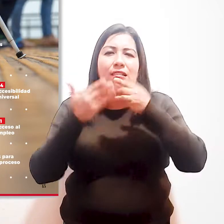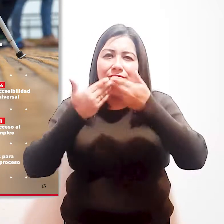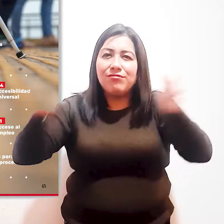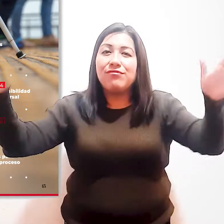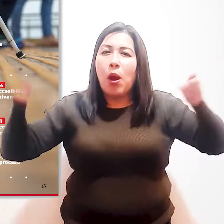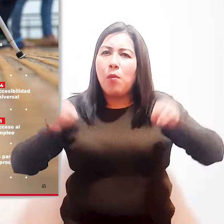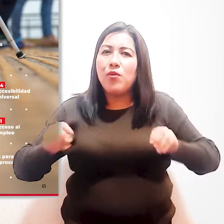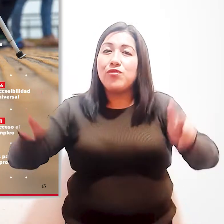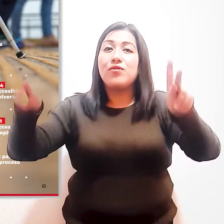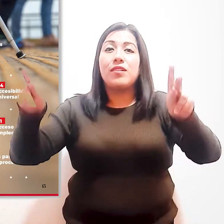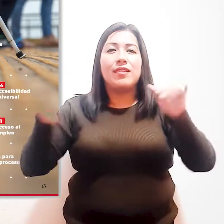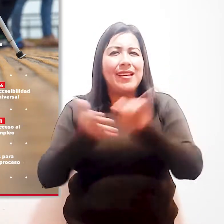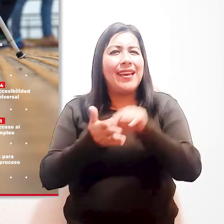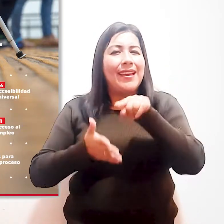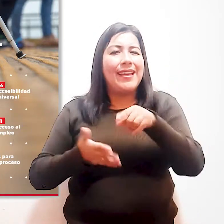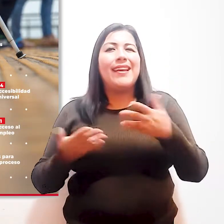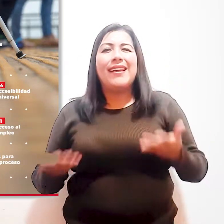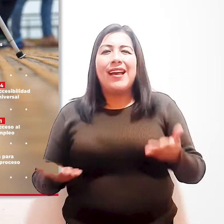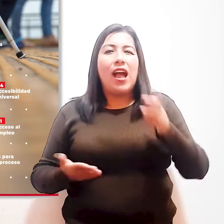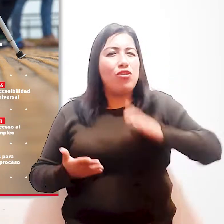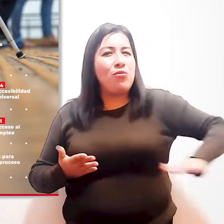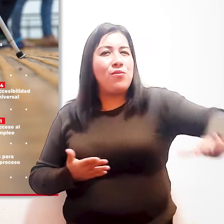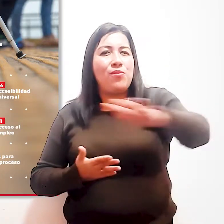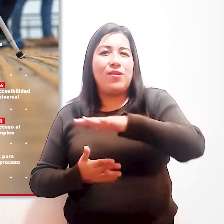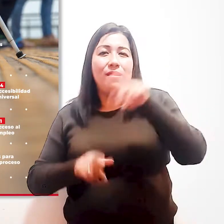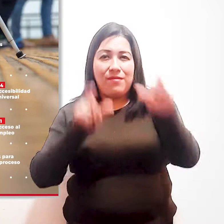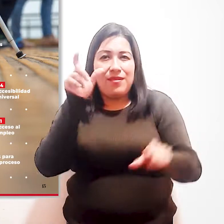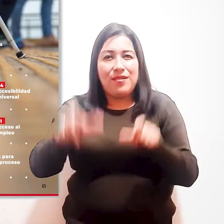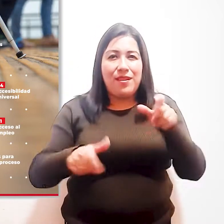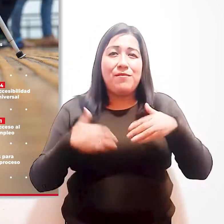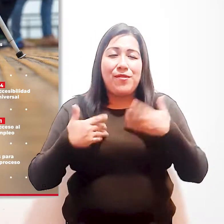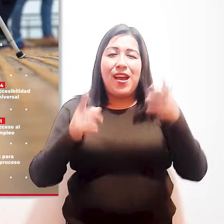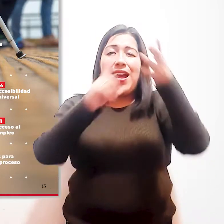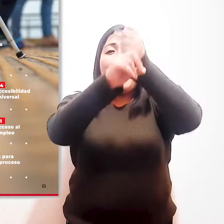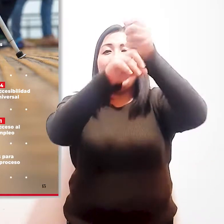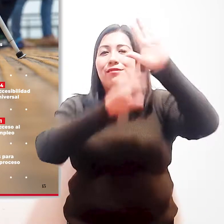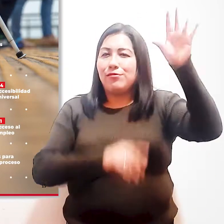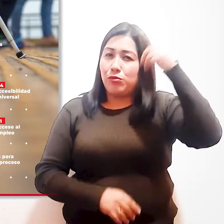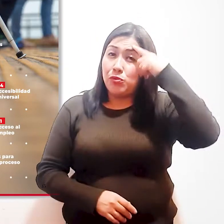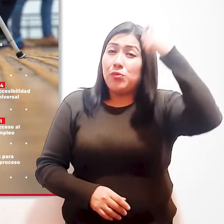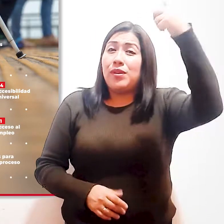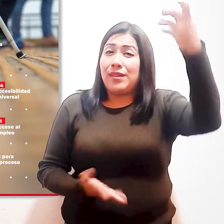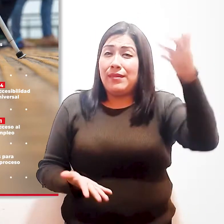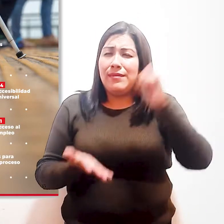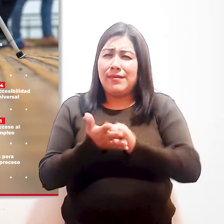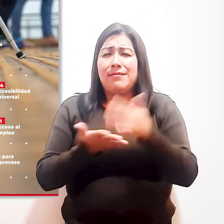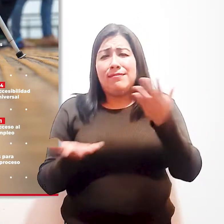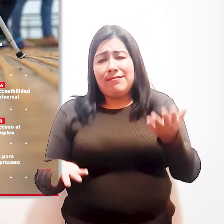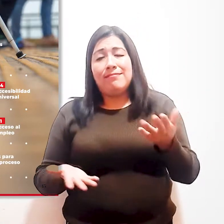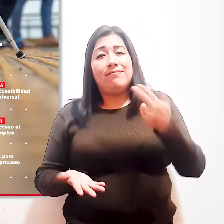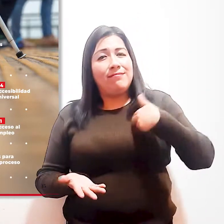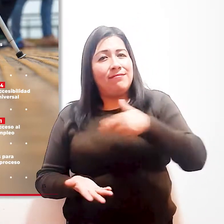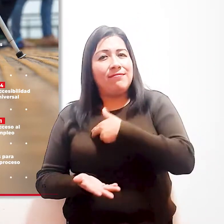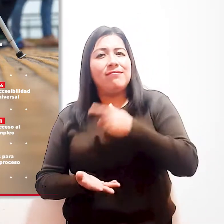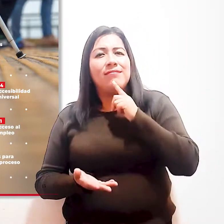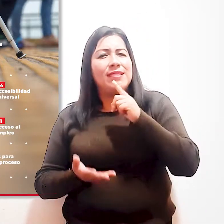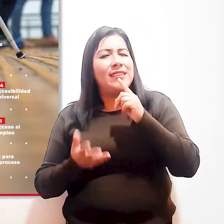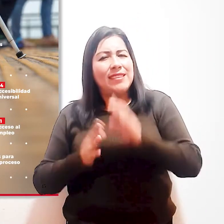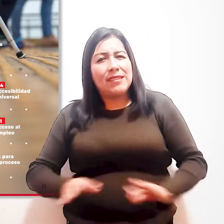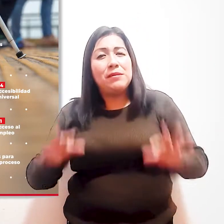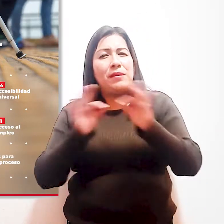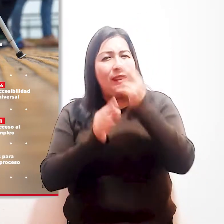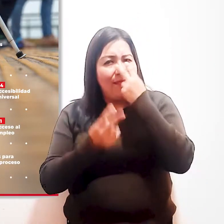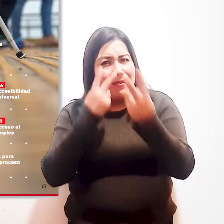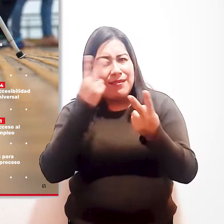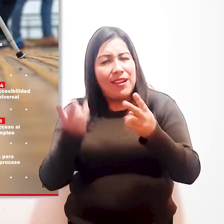oportunidades, ya que es la vía que permitirá a todas las personas alcanzar sus sueños. Para ello, es fundamental encontrar el